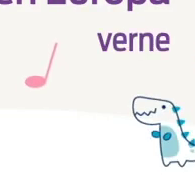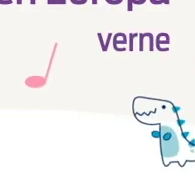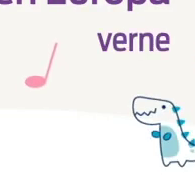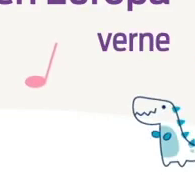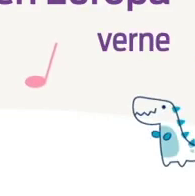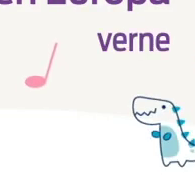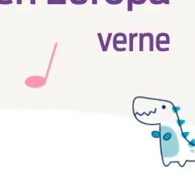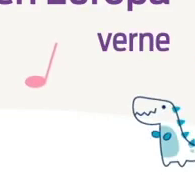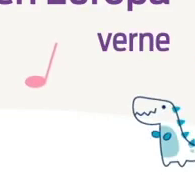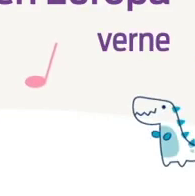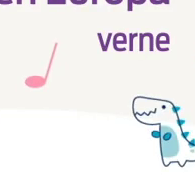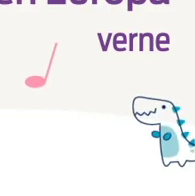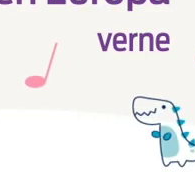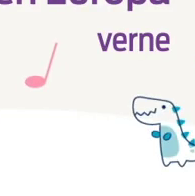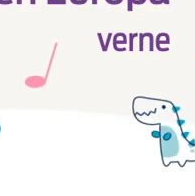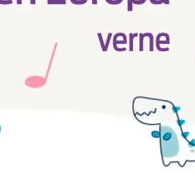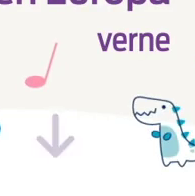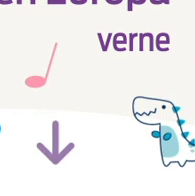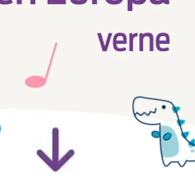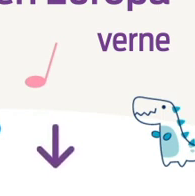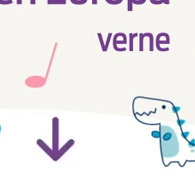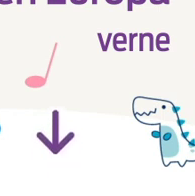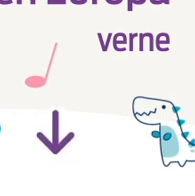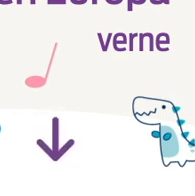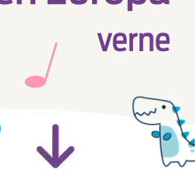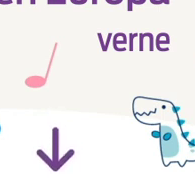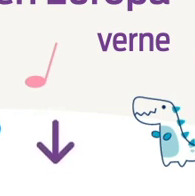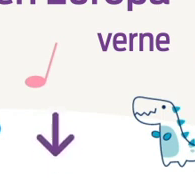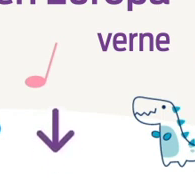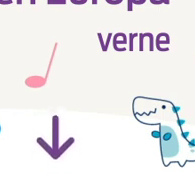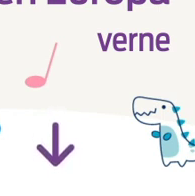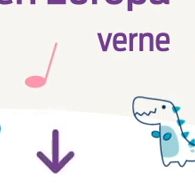Para ver este video, encuentra el link aquí abajo en la descripción.